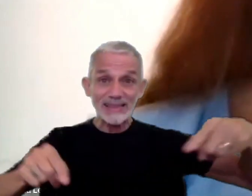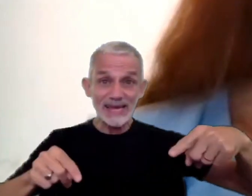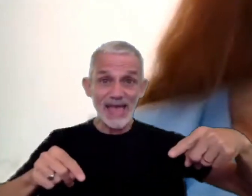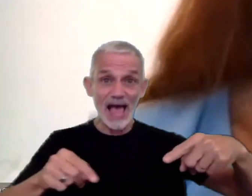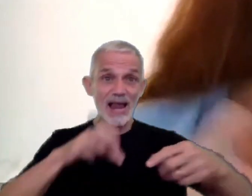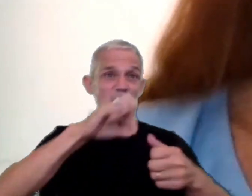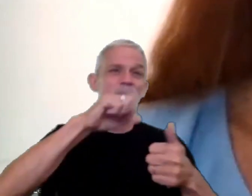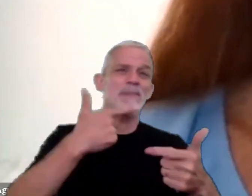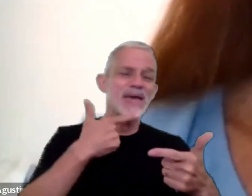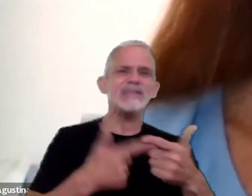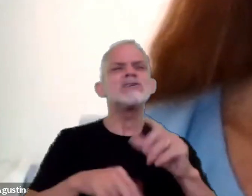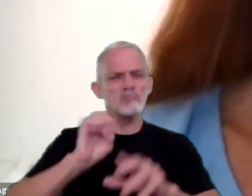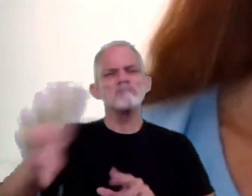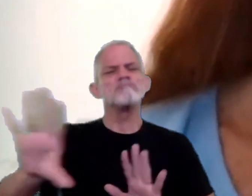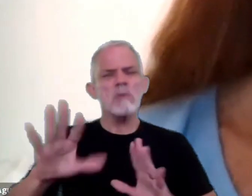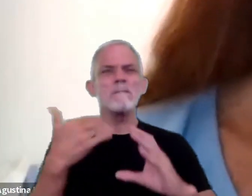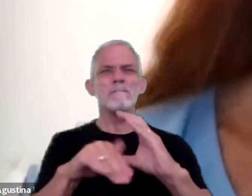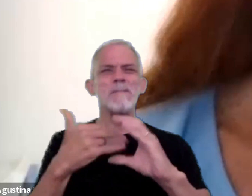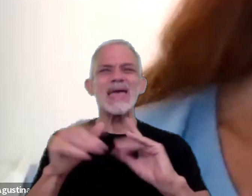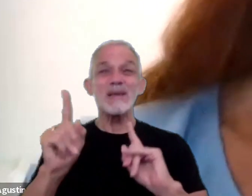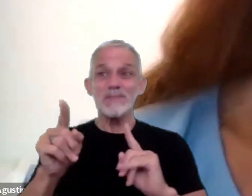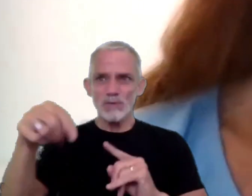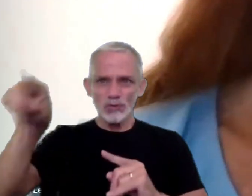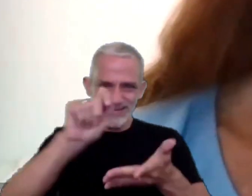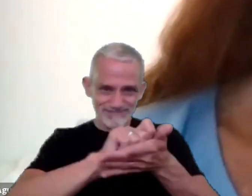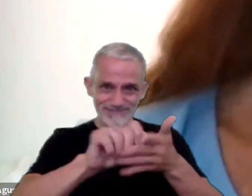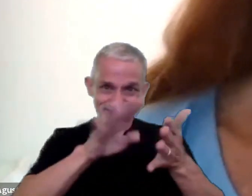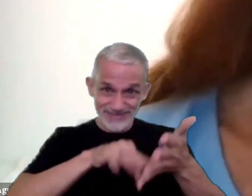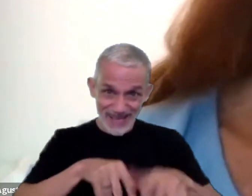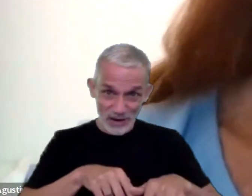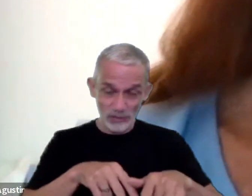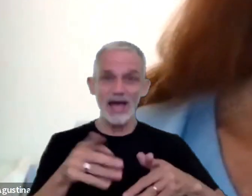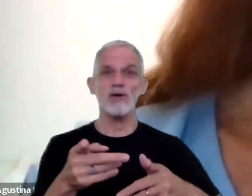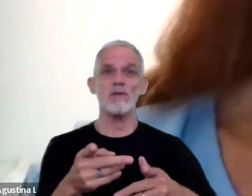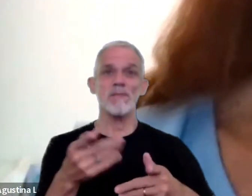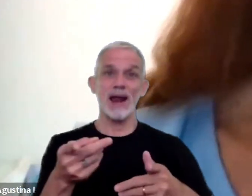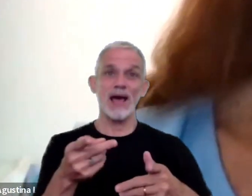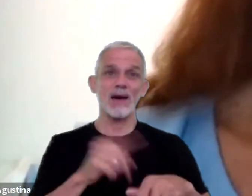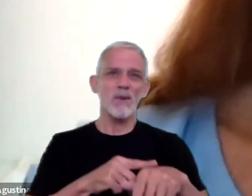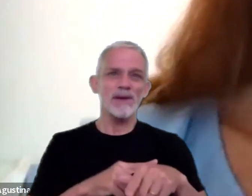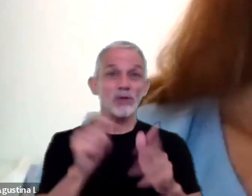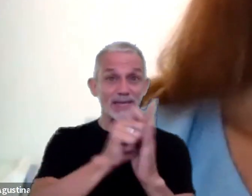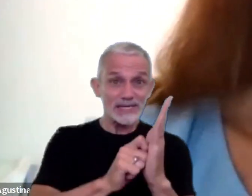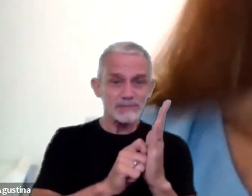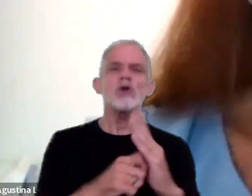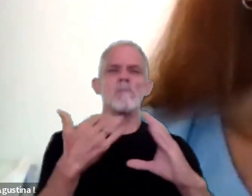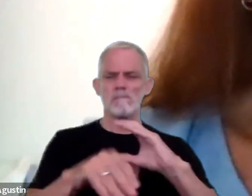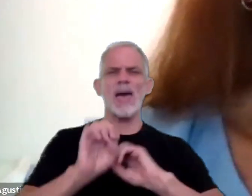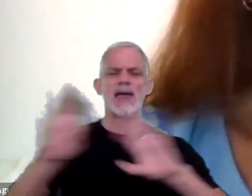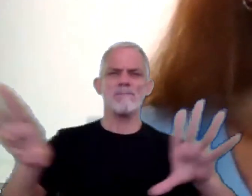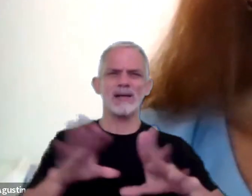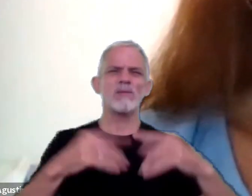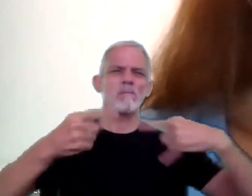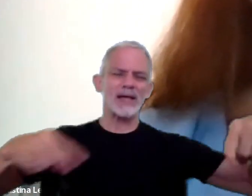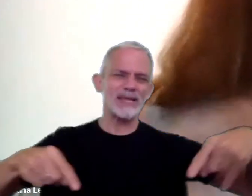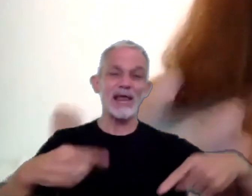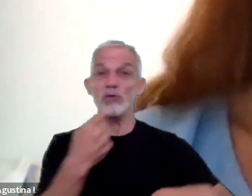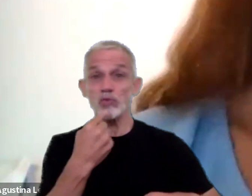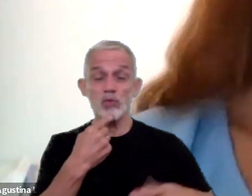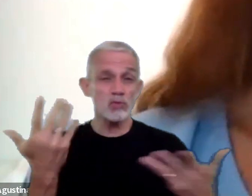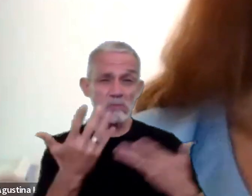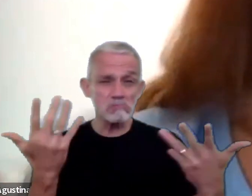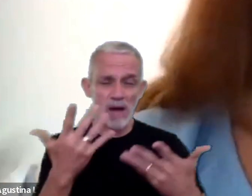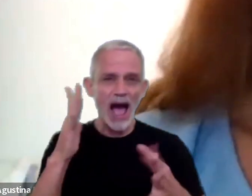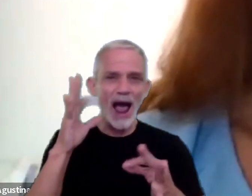enviaremos como siempre al mail con el cual consignaron para el momento de inscripción y cualquier duda que haya